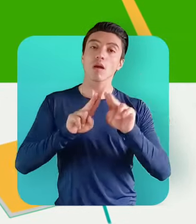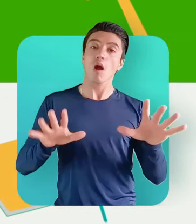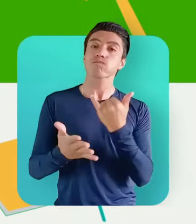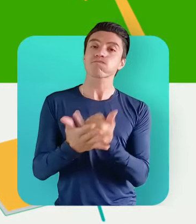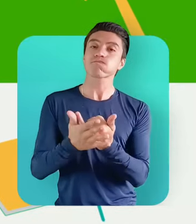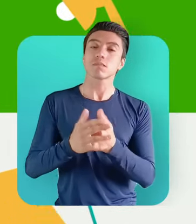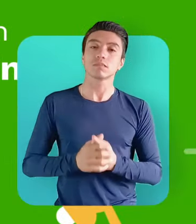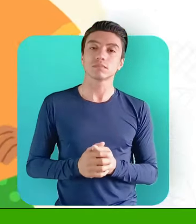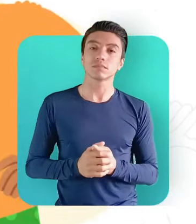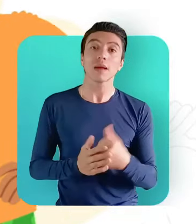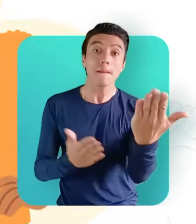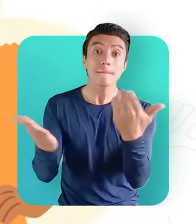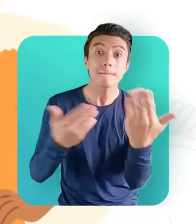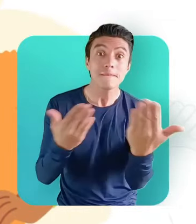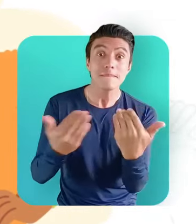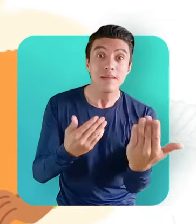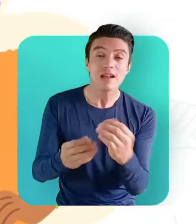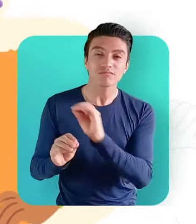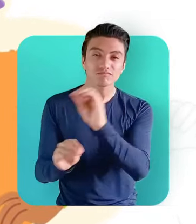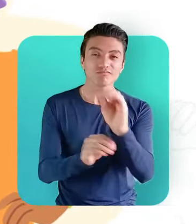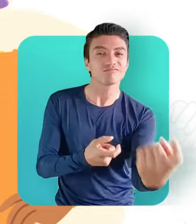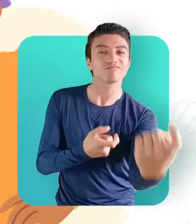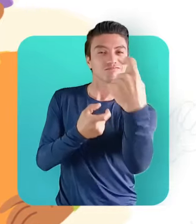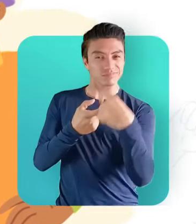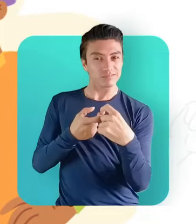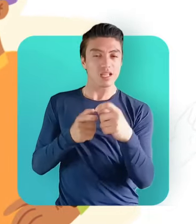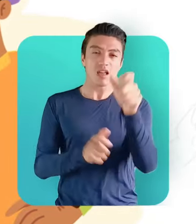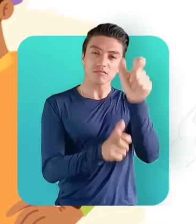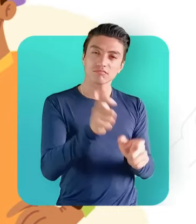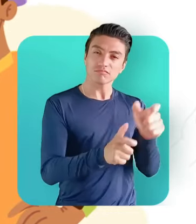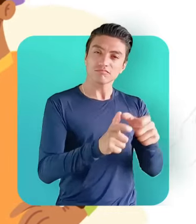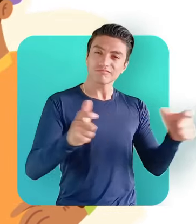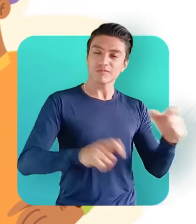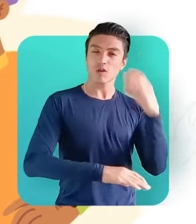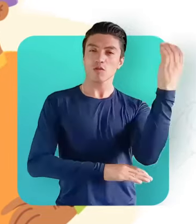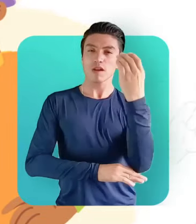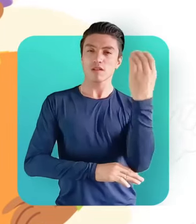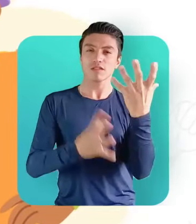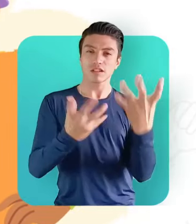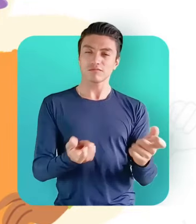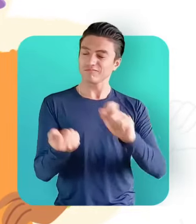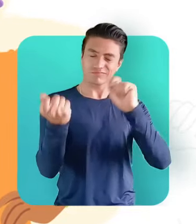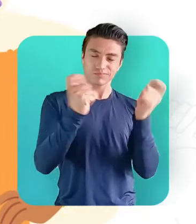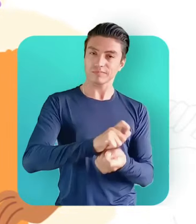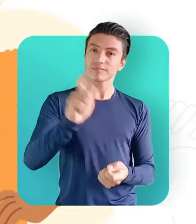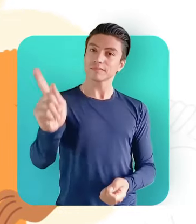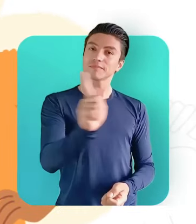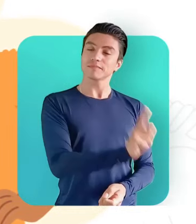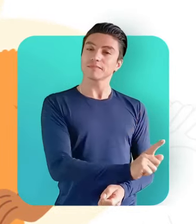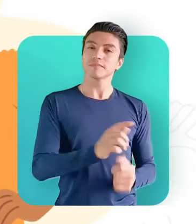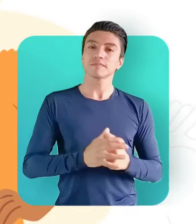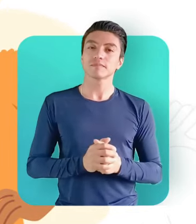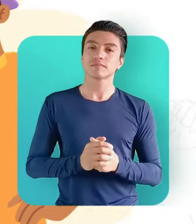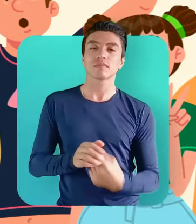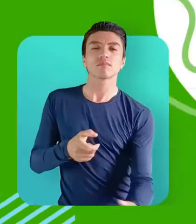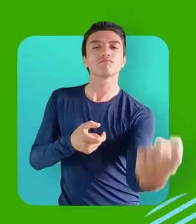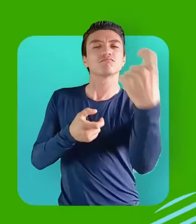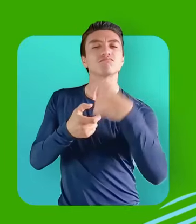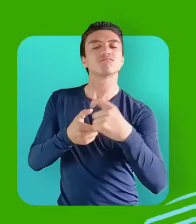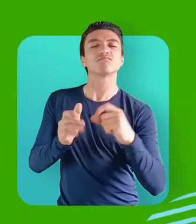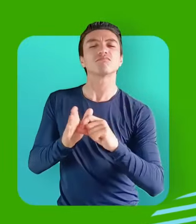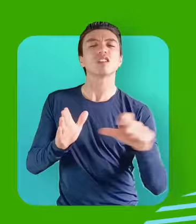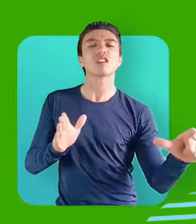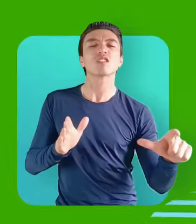con acceso a internet. Súmate a esta propuesta de formación y haz parte de los miles de colombianos que le apuestan al cambio.